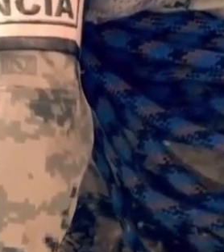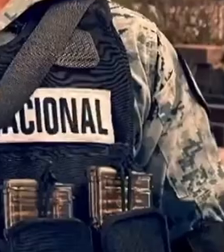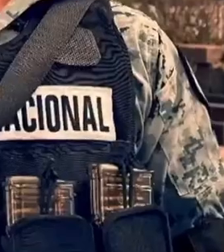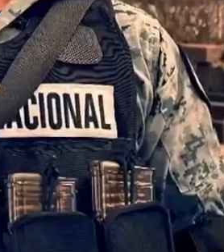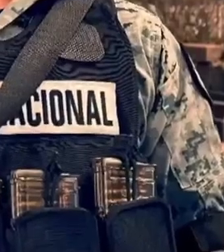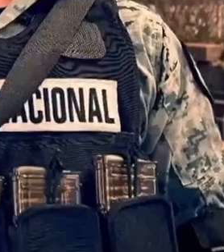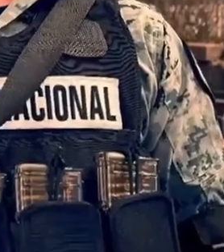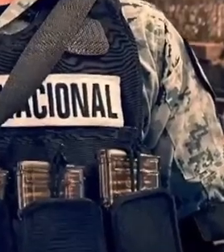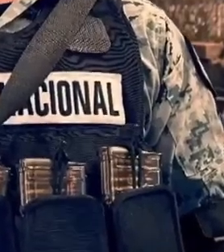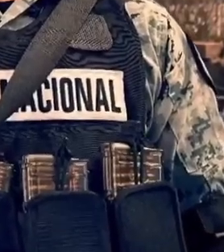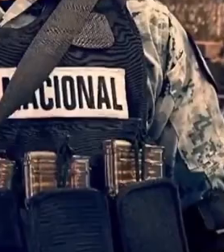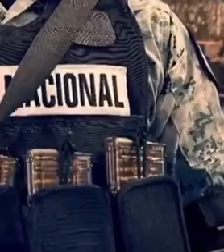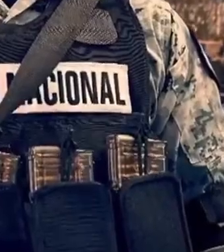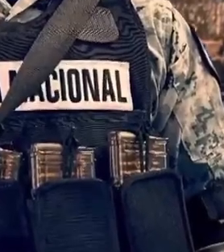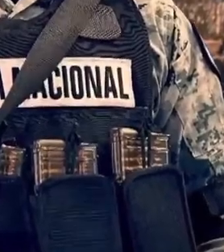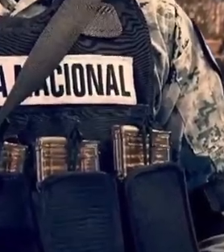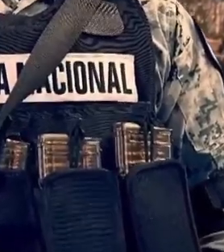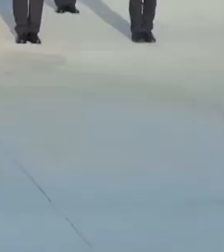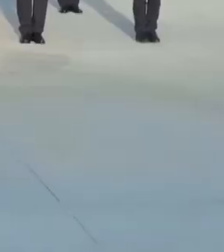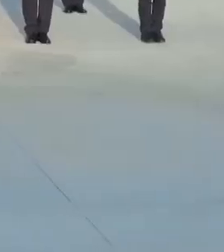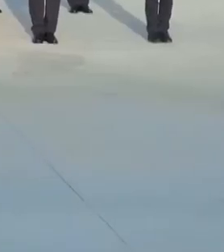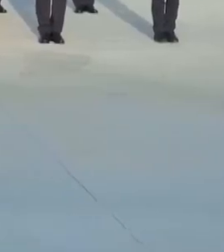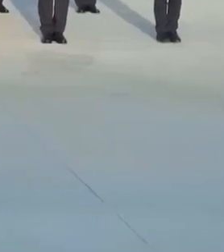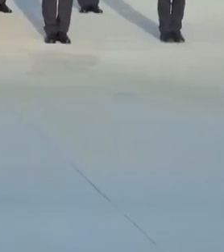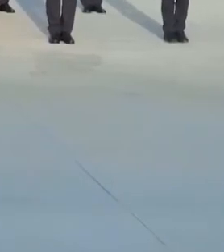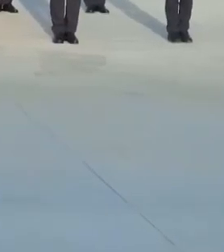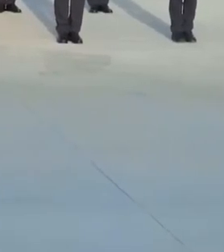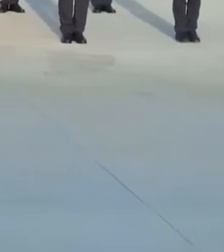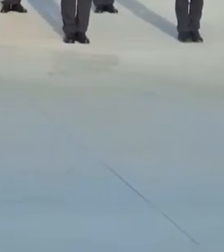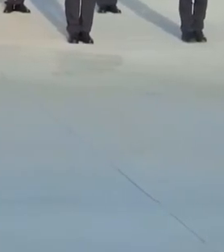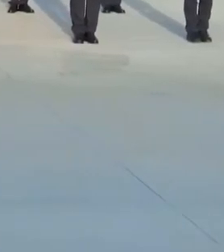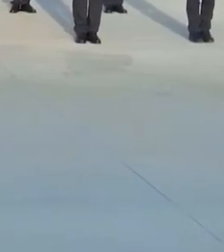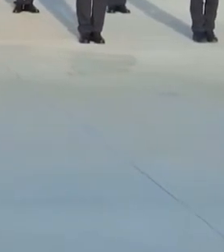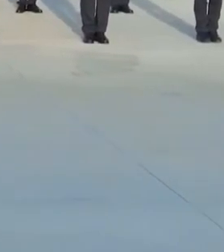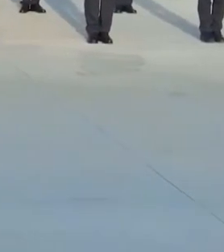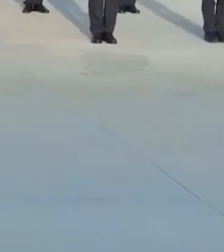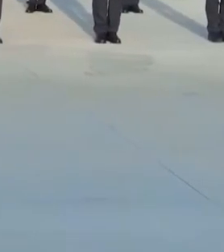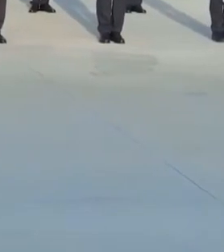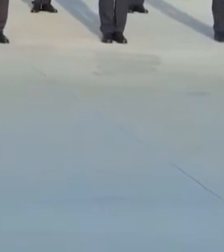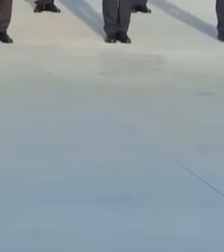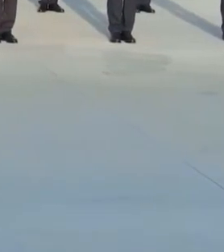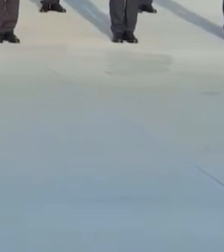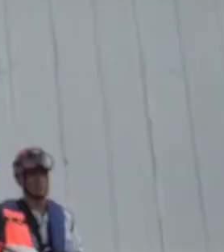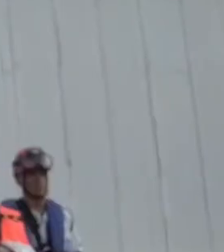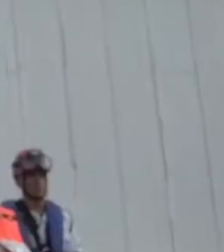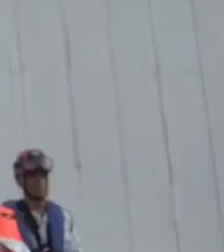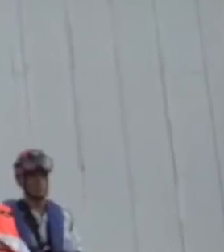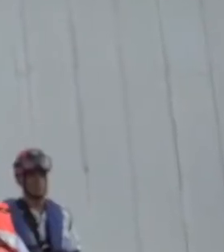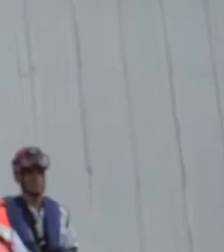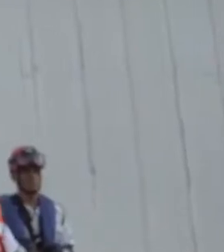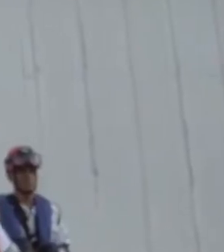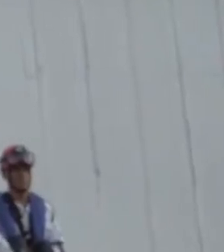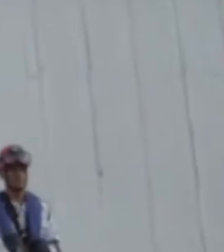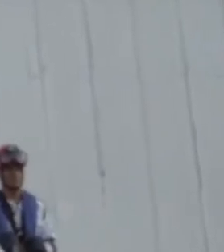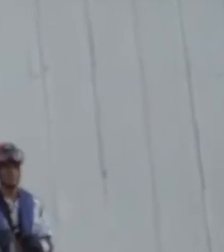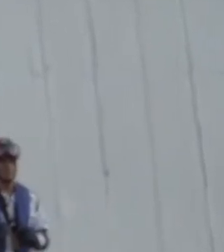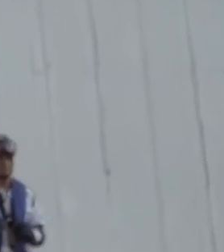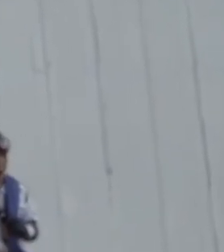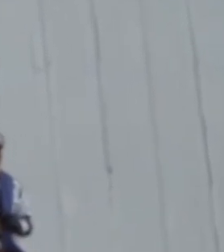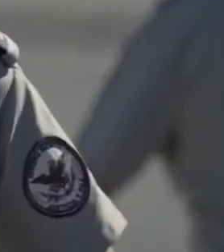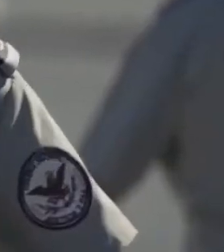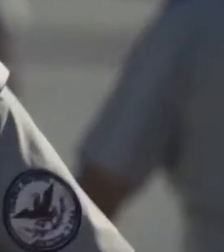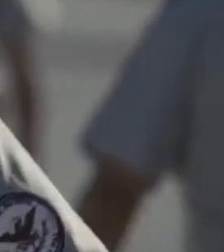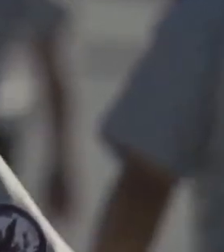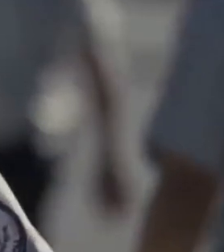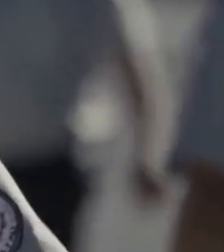busca combatir las raíces del crimen con educación y oportunidades para los más jóvenes, los medios de comunicación acusan una